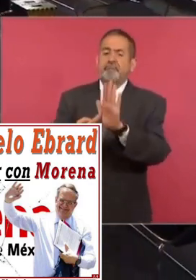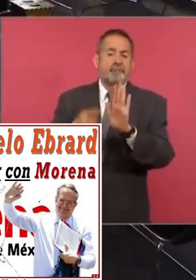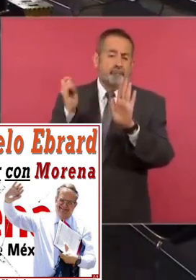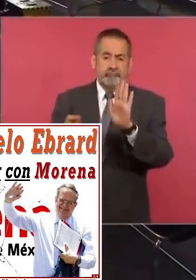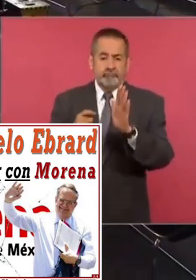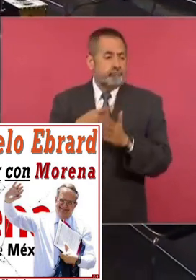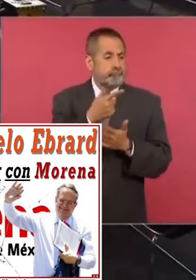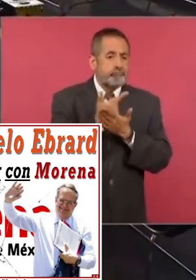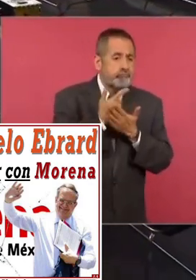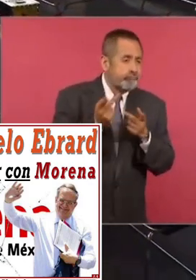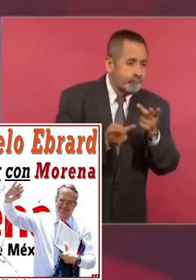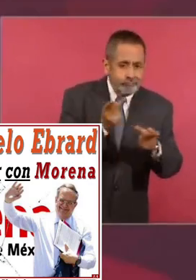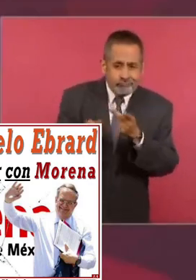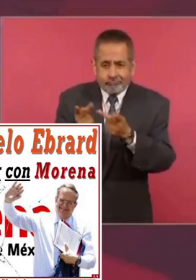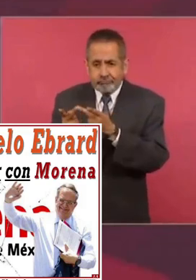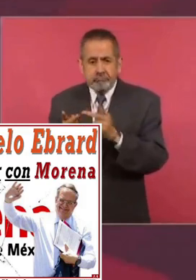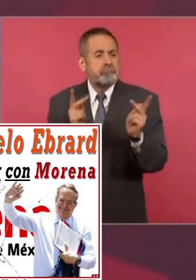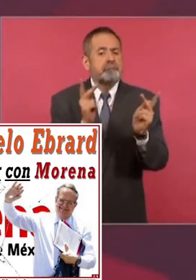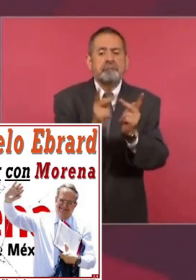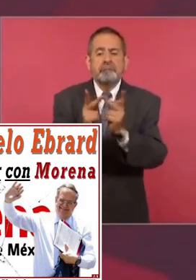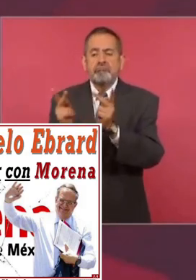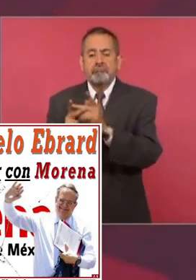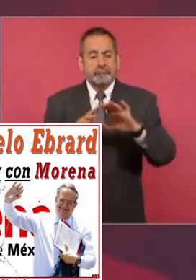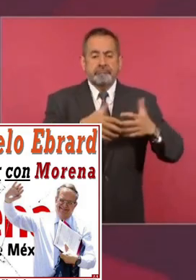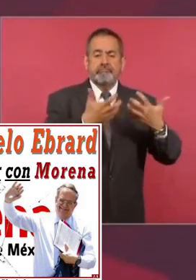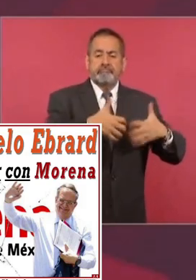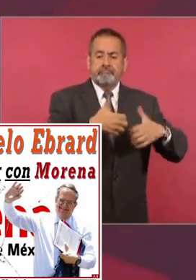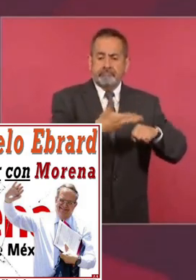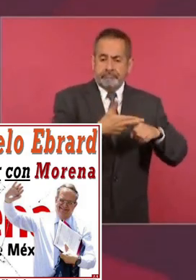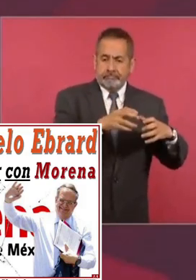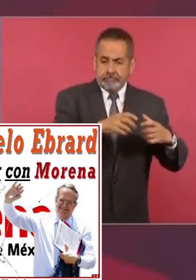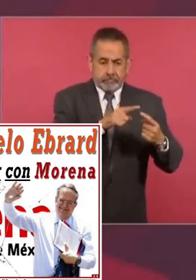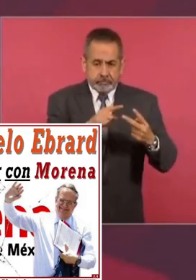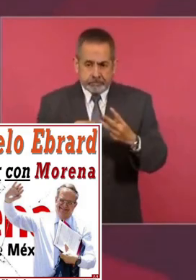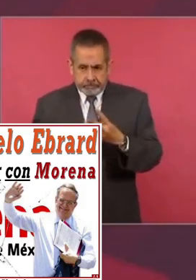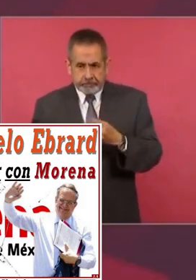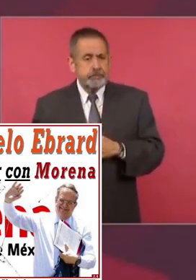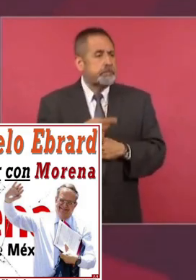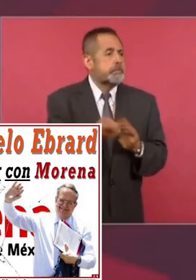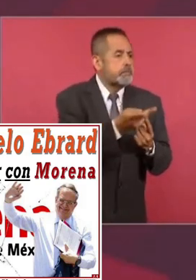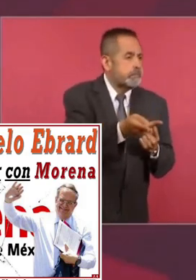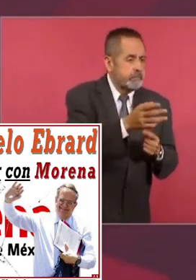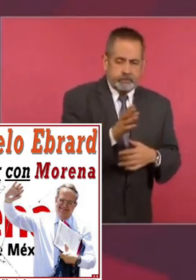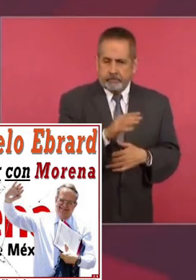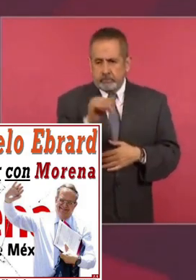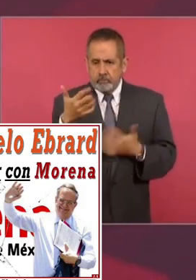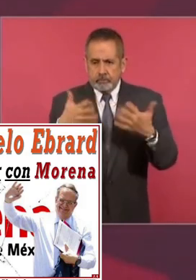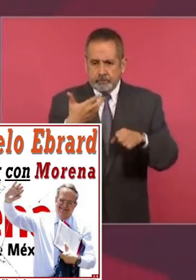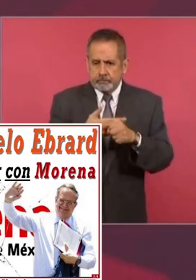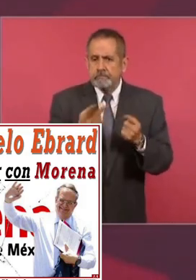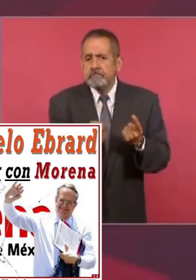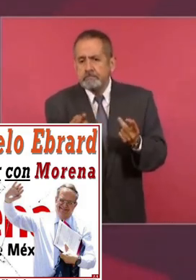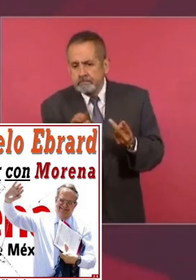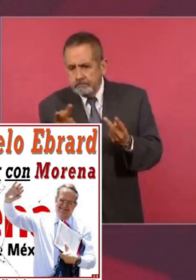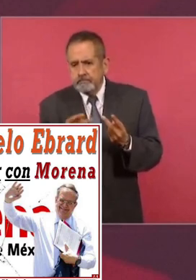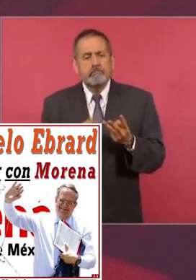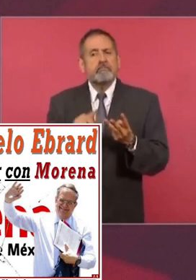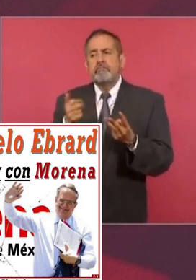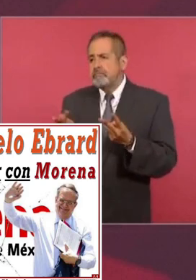estas encuestas hayan sido no solamente coincidentes unas con otras, sino que también con una diferencia importante